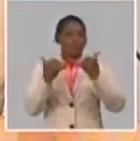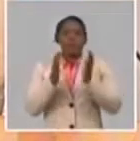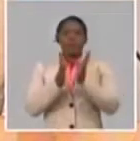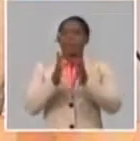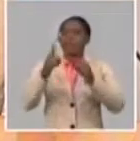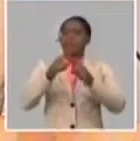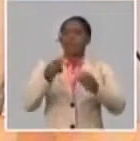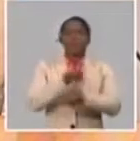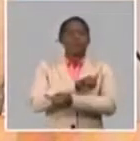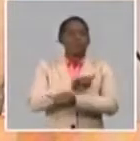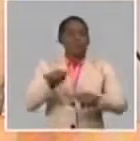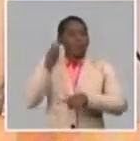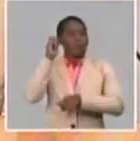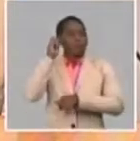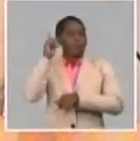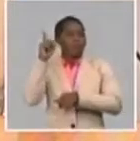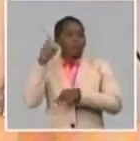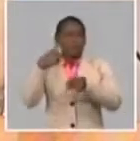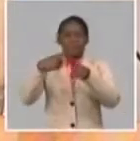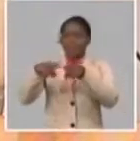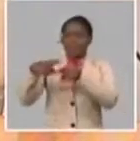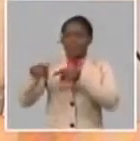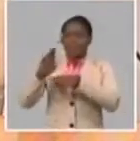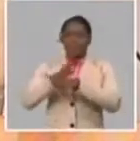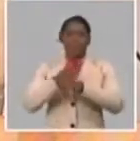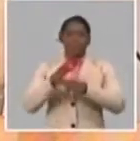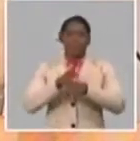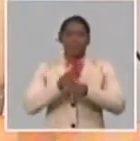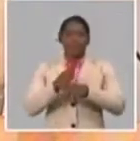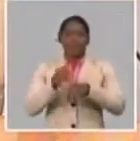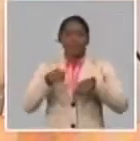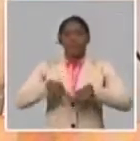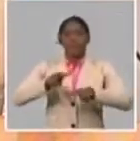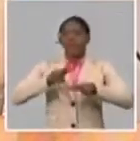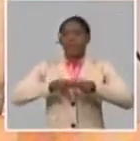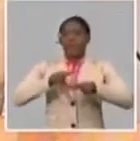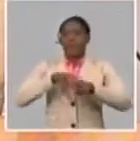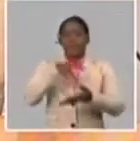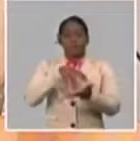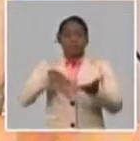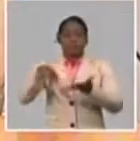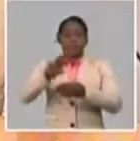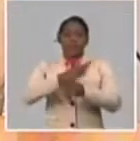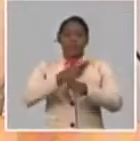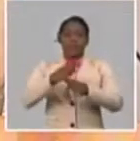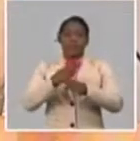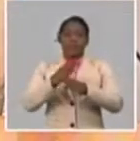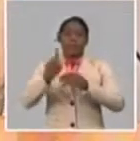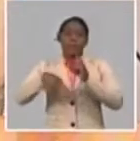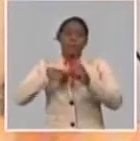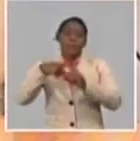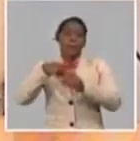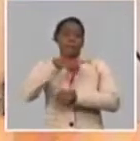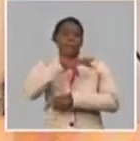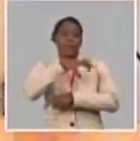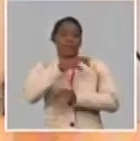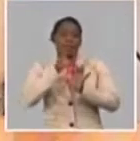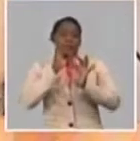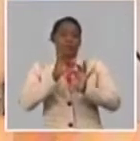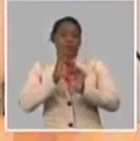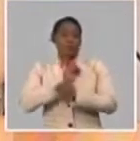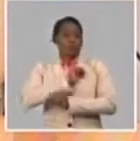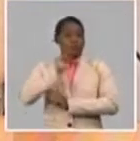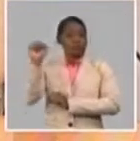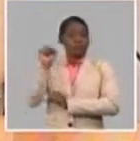experiencias con vínculos y demás. Aquí en La Habana, las distintas instituciones, y bueno, Pirandirío, que ha demostrado su vanguardia de la